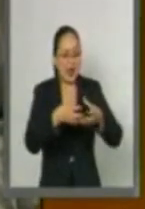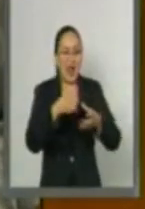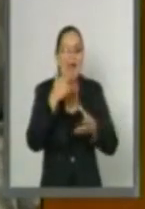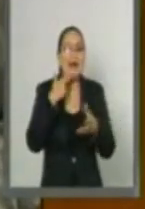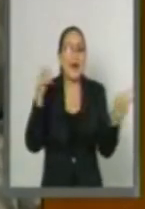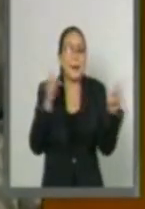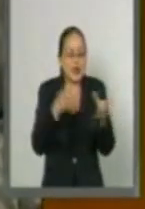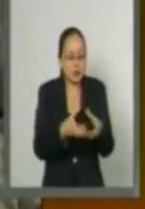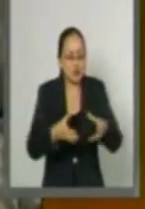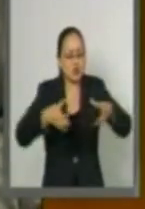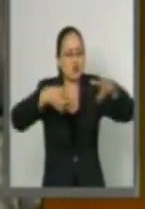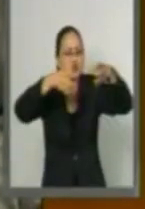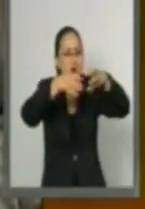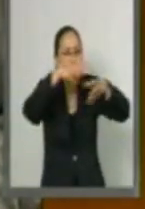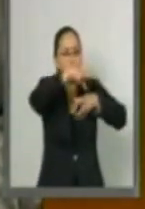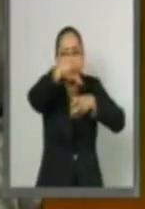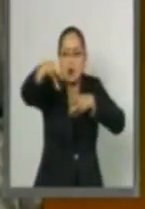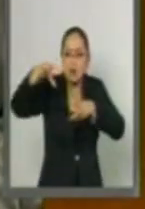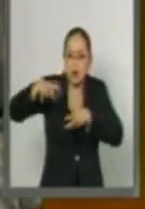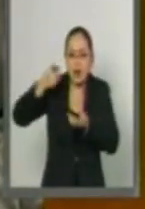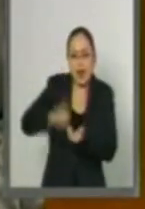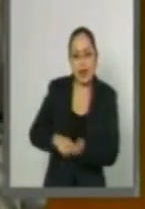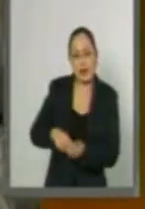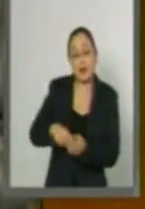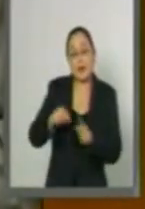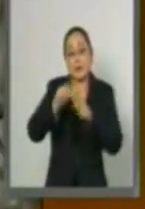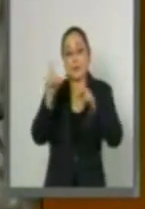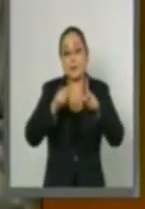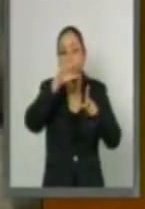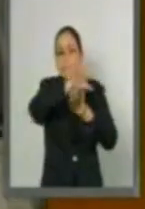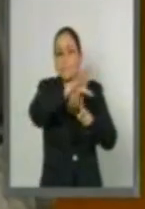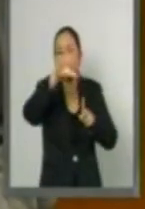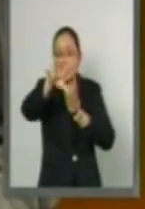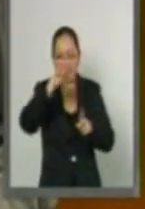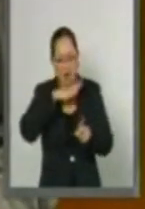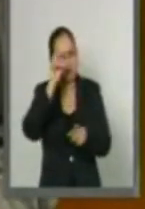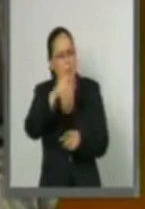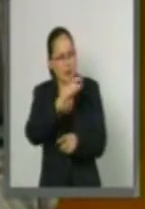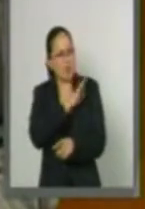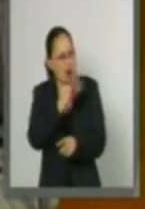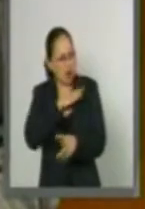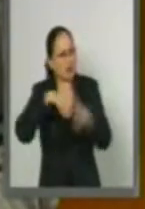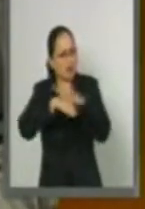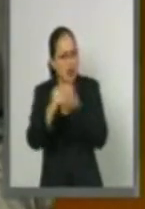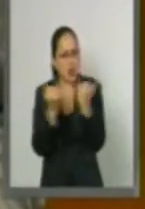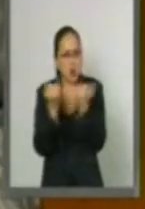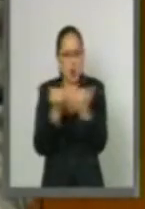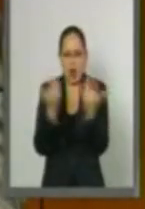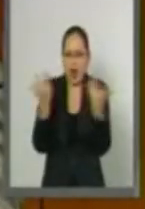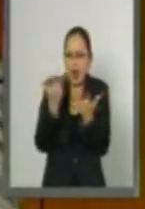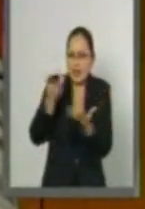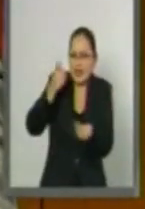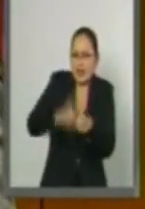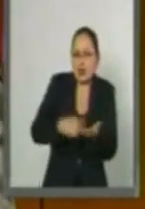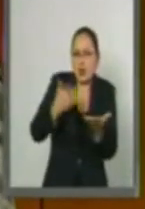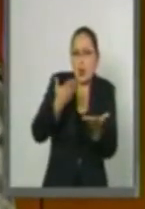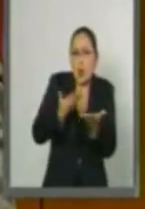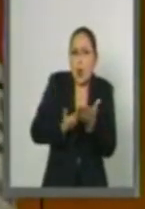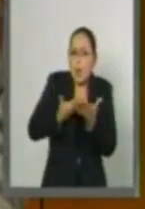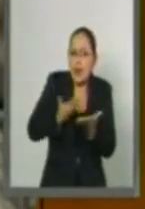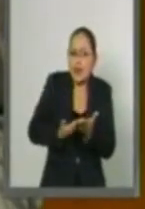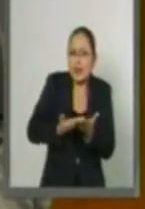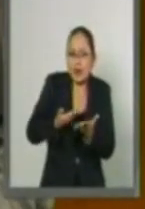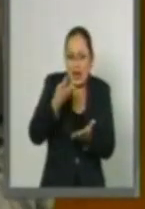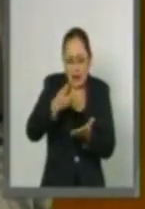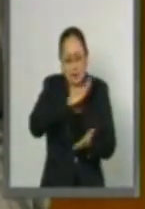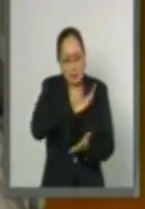existen en el noroeste y noroeste de México zonas susceptibles de ser explotadas por su humedad. Figuran entre los